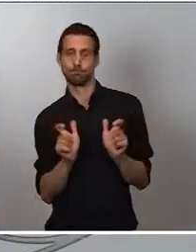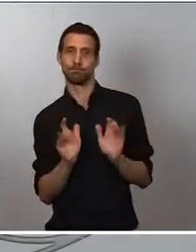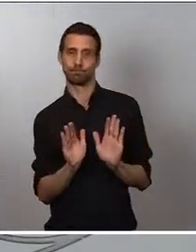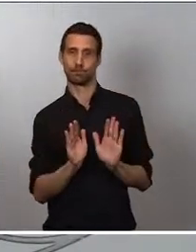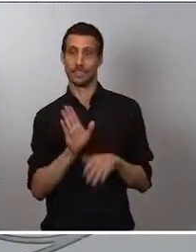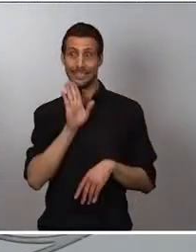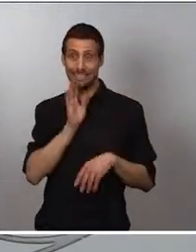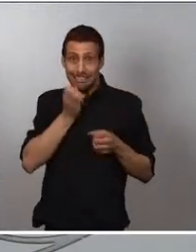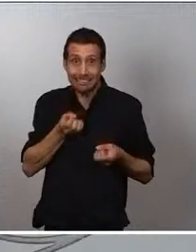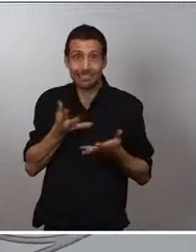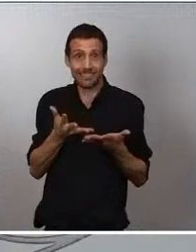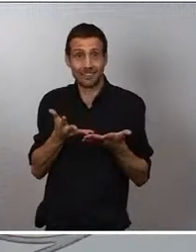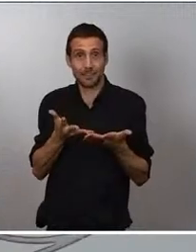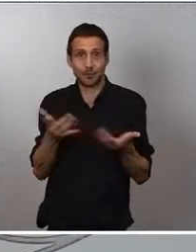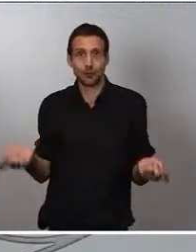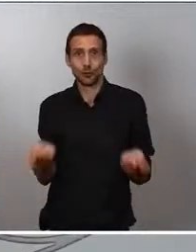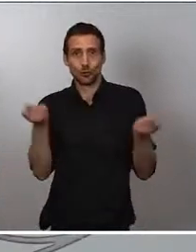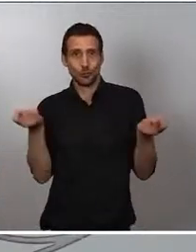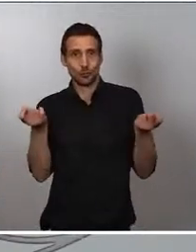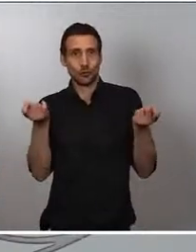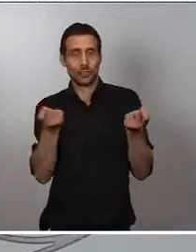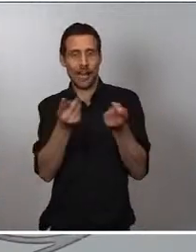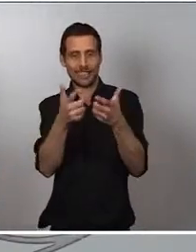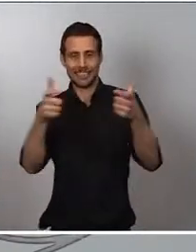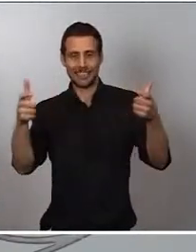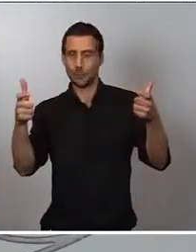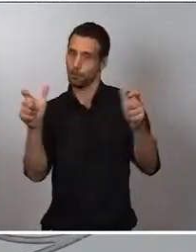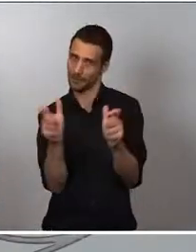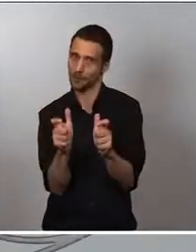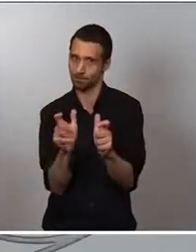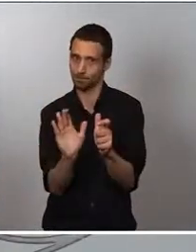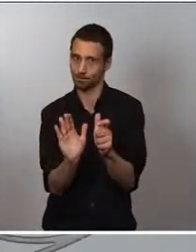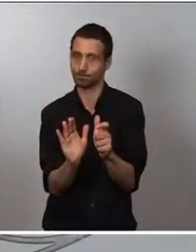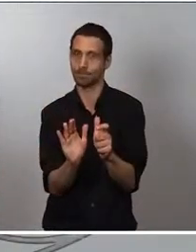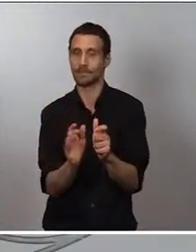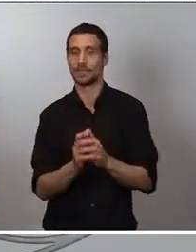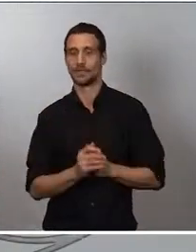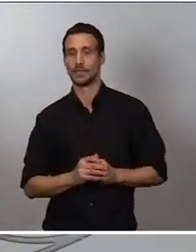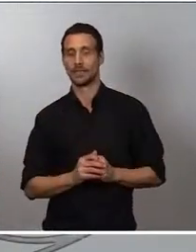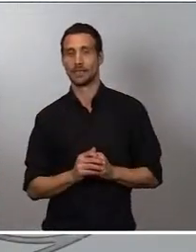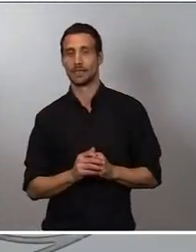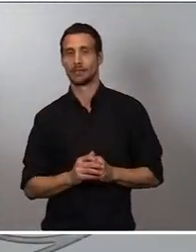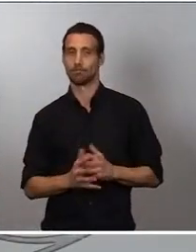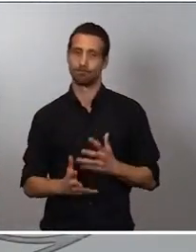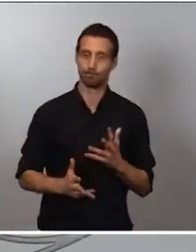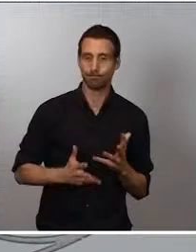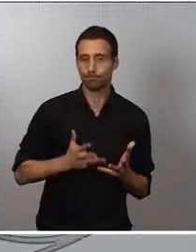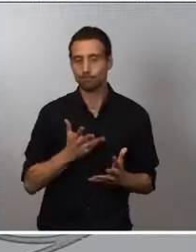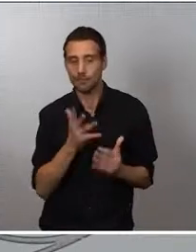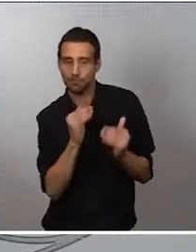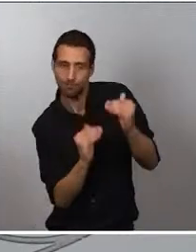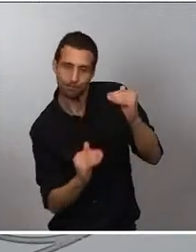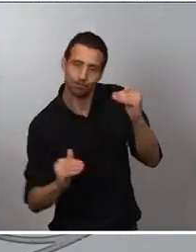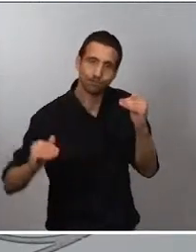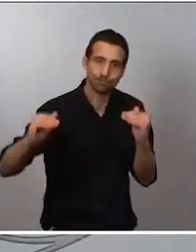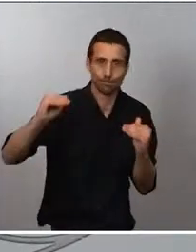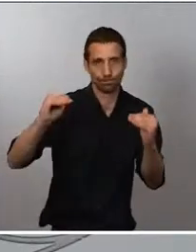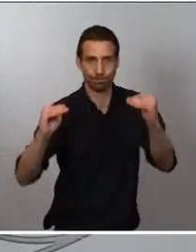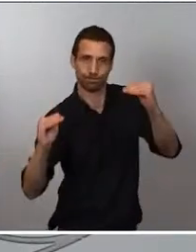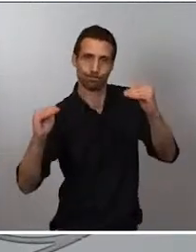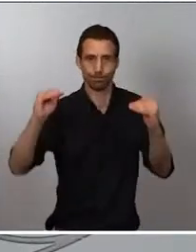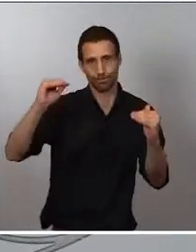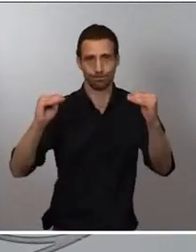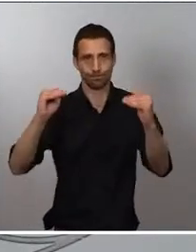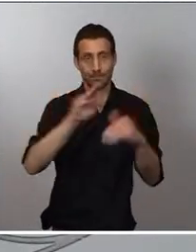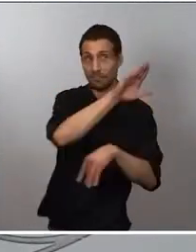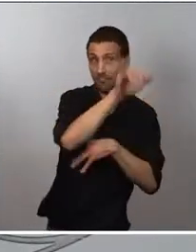esta semana y la siguiente, pero desde luego van a verse claramente, digamos, igualadas con la cantidad de Pfizer de los